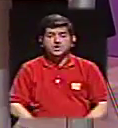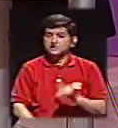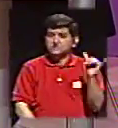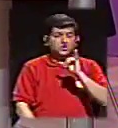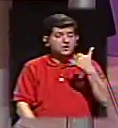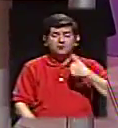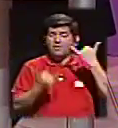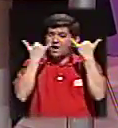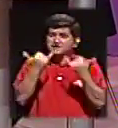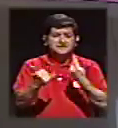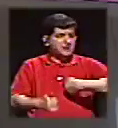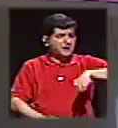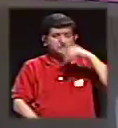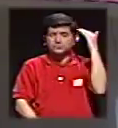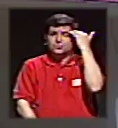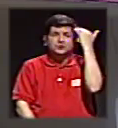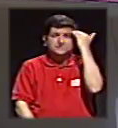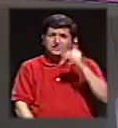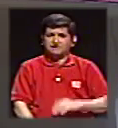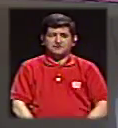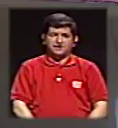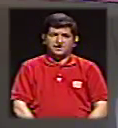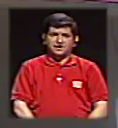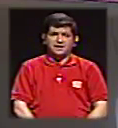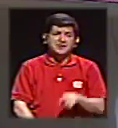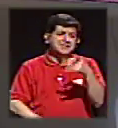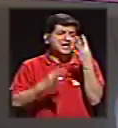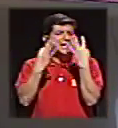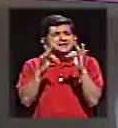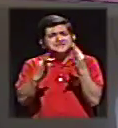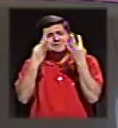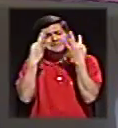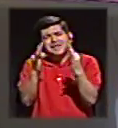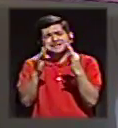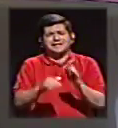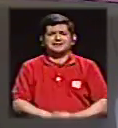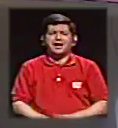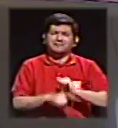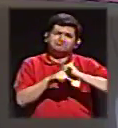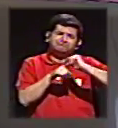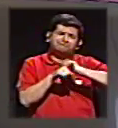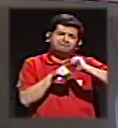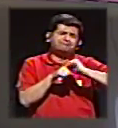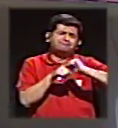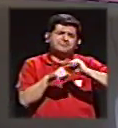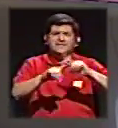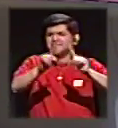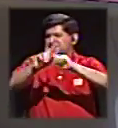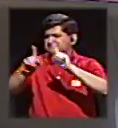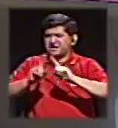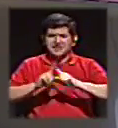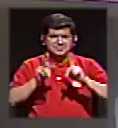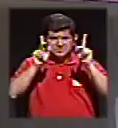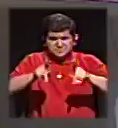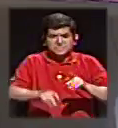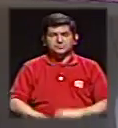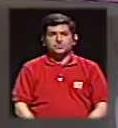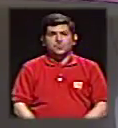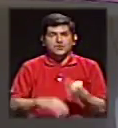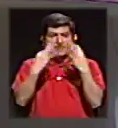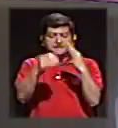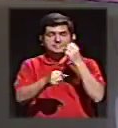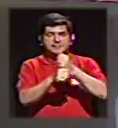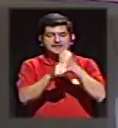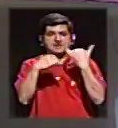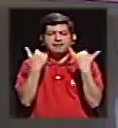el mismo que sabemos y que se ha tratado, o hemos tratado de practicar muchos, que es llegar